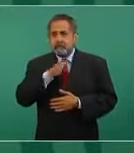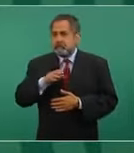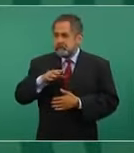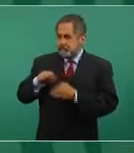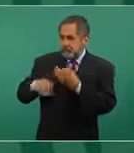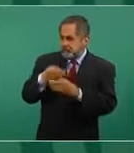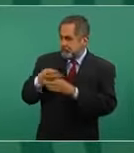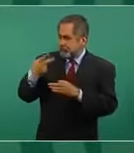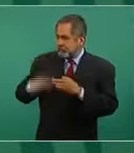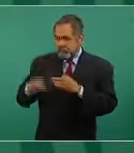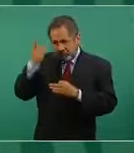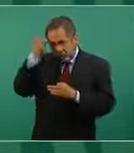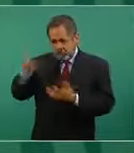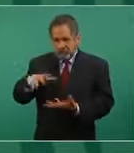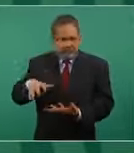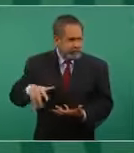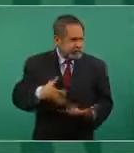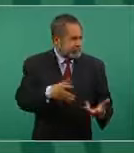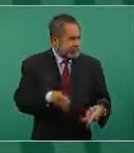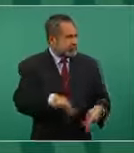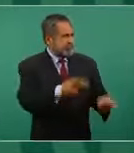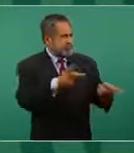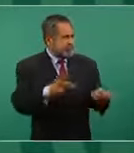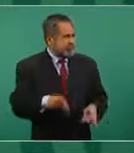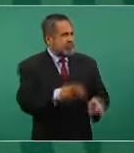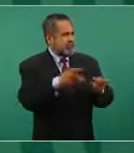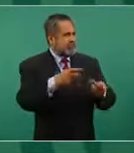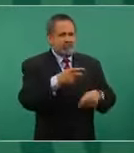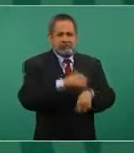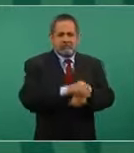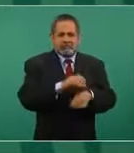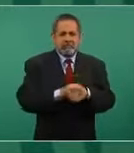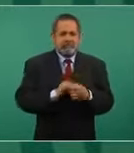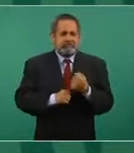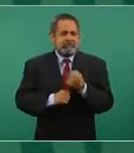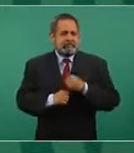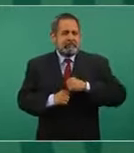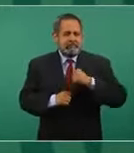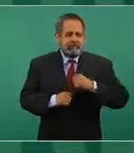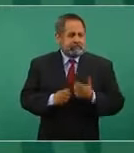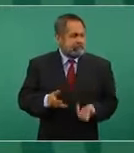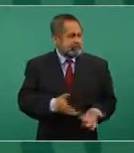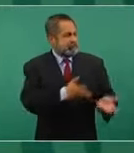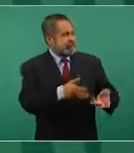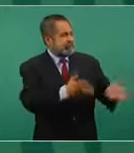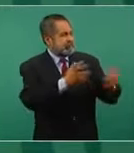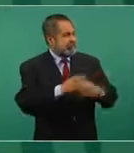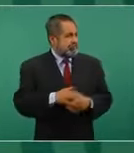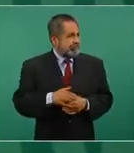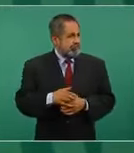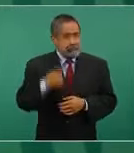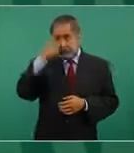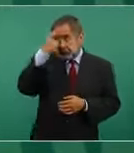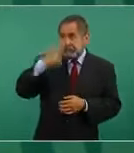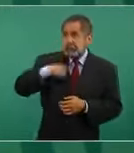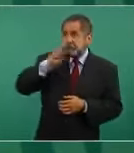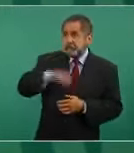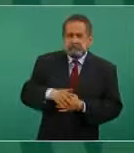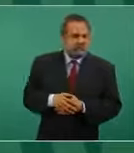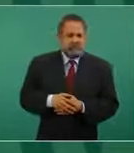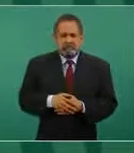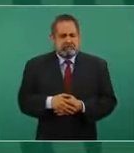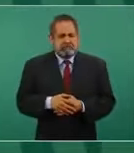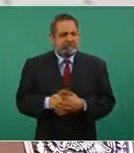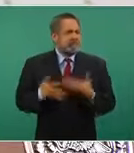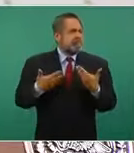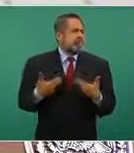a particulares, a sus allegados? No, era la modernidad